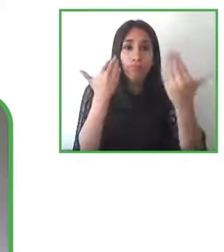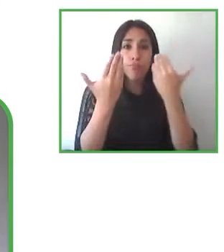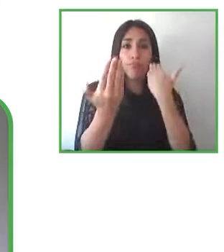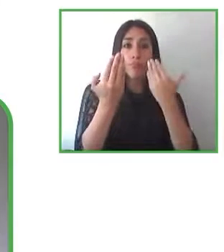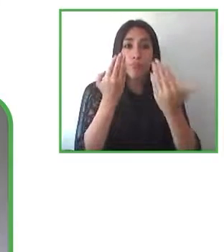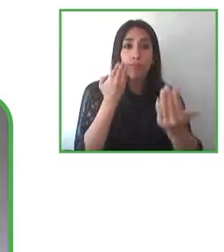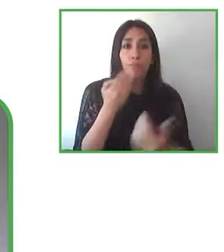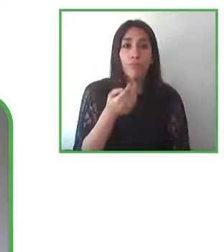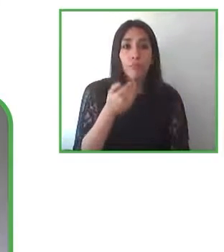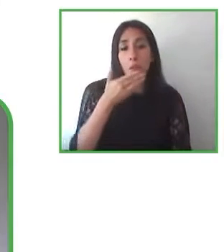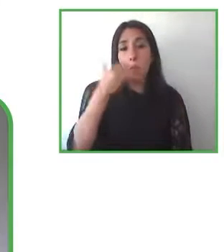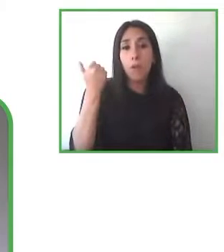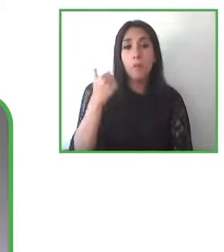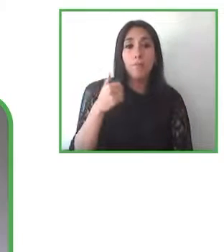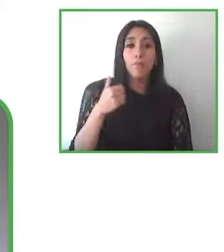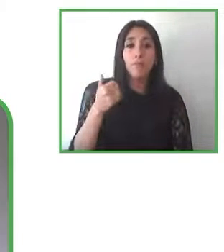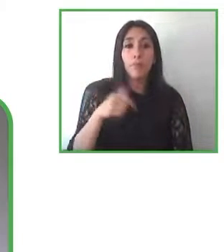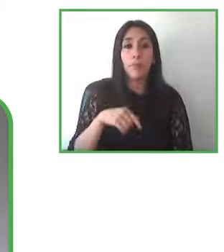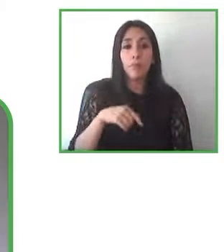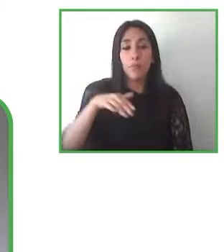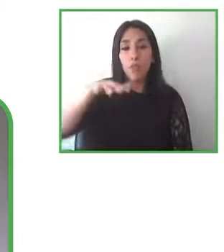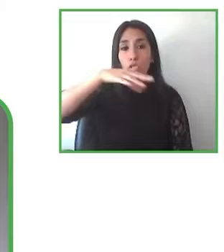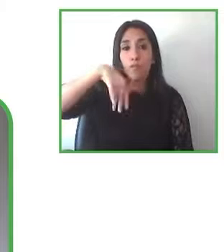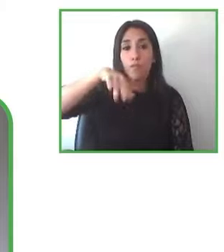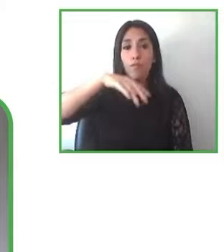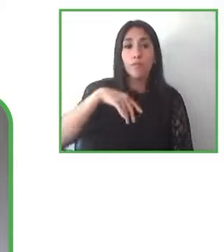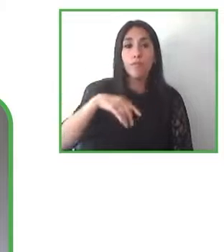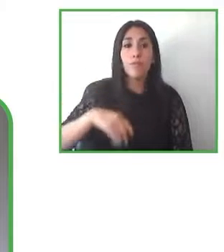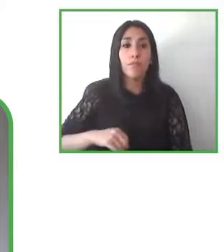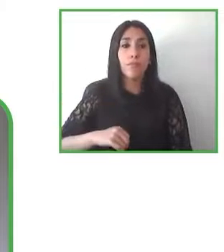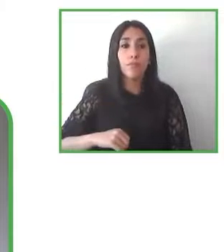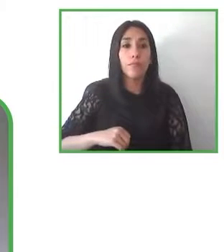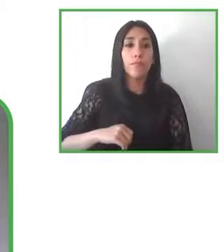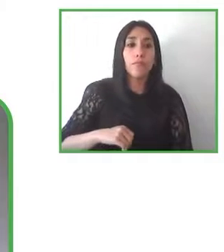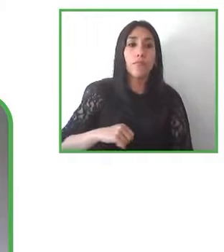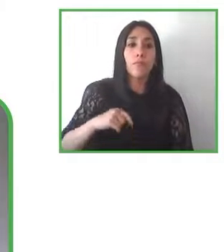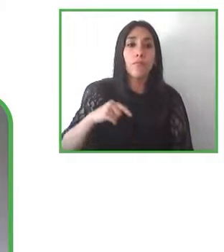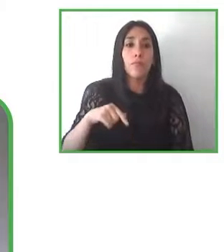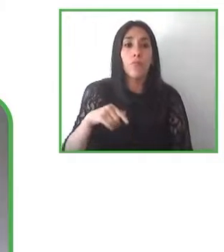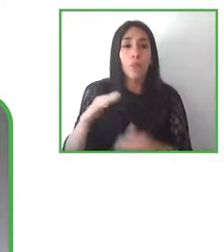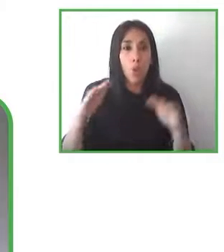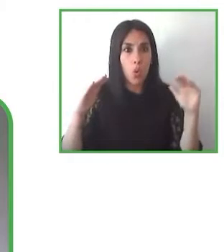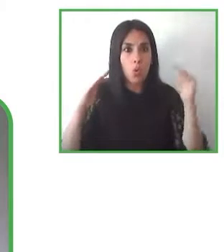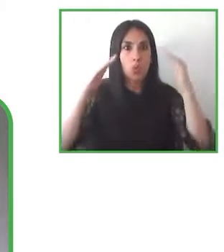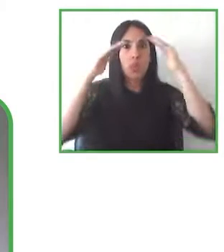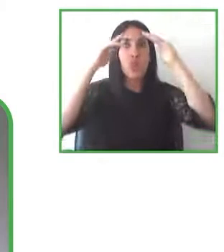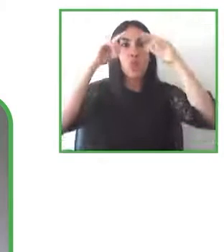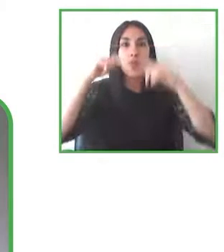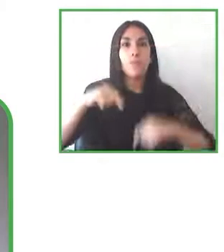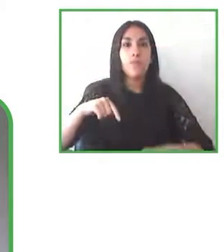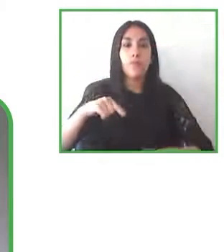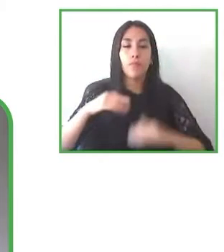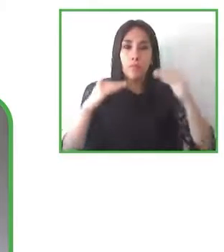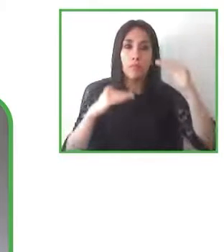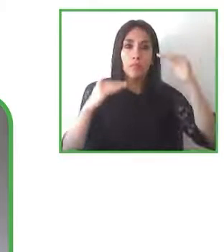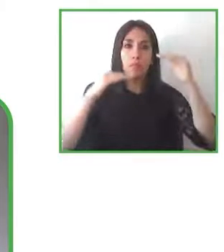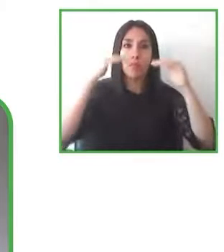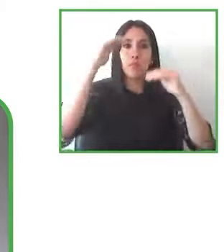donde se le da esta prioridad también se van incorporando todos estos nuevos